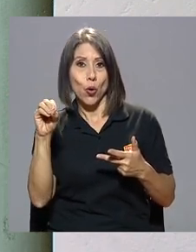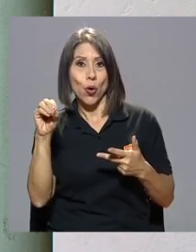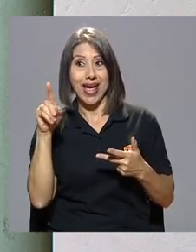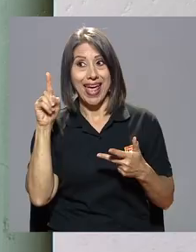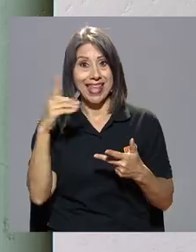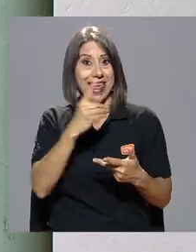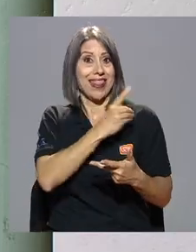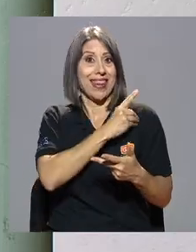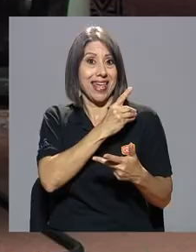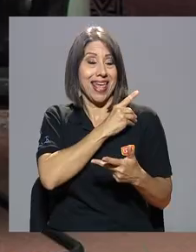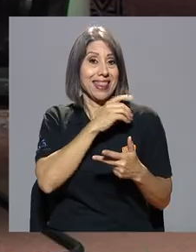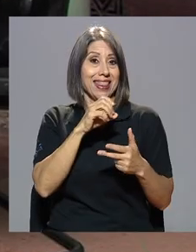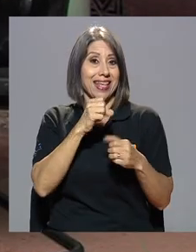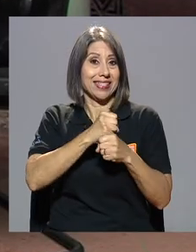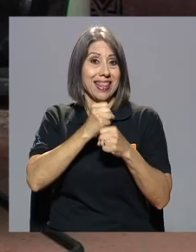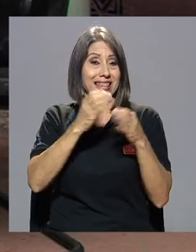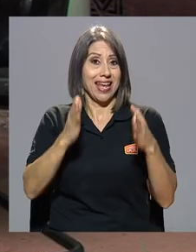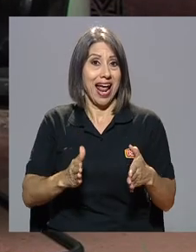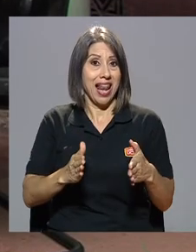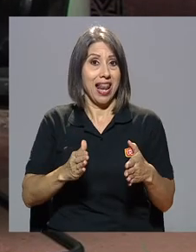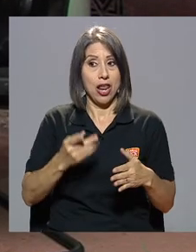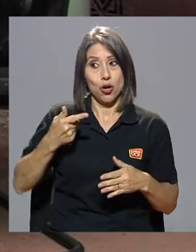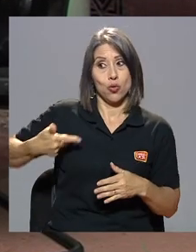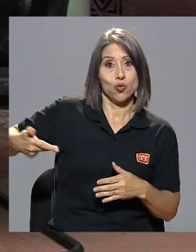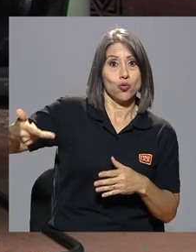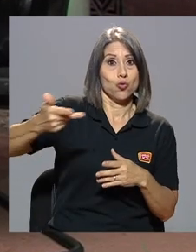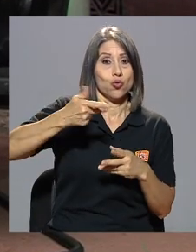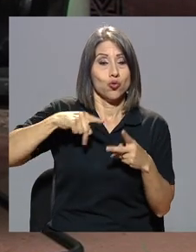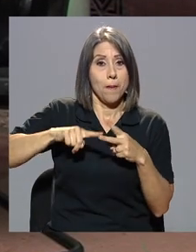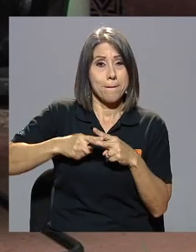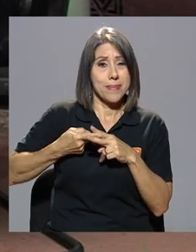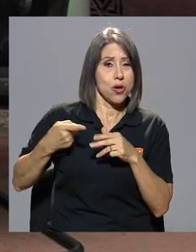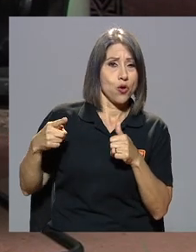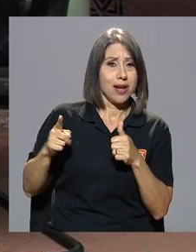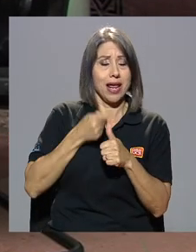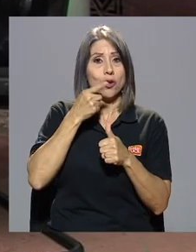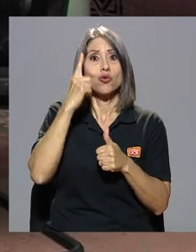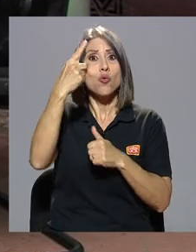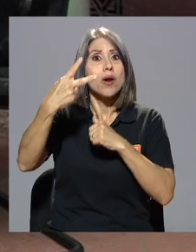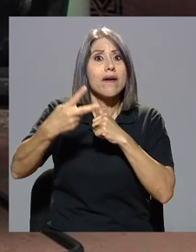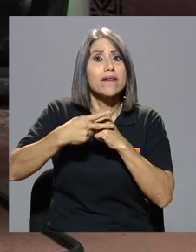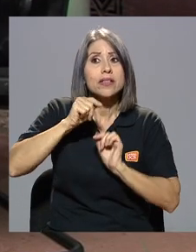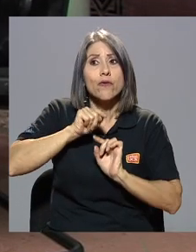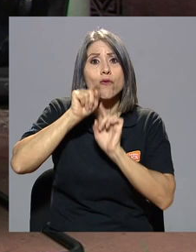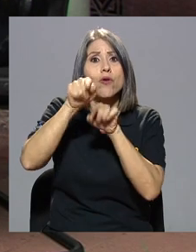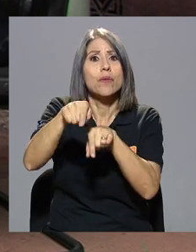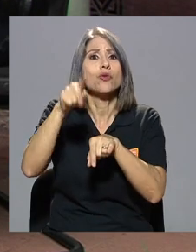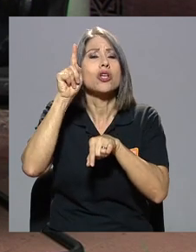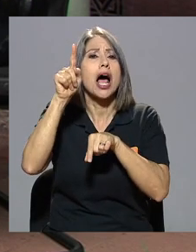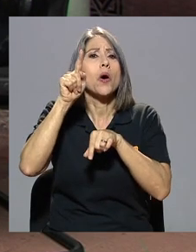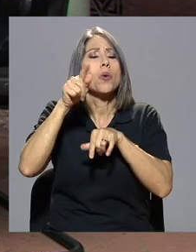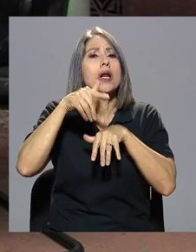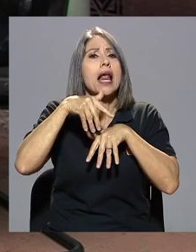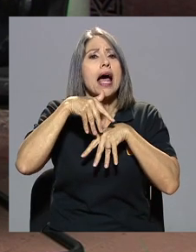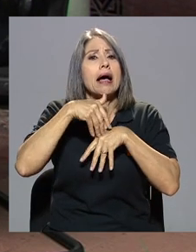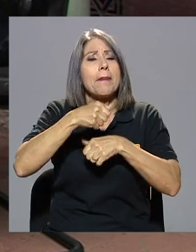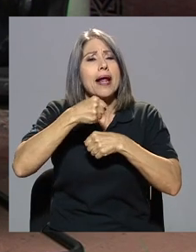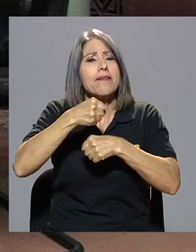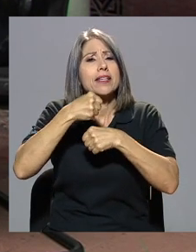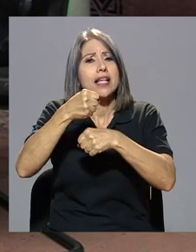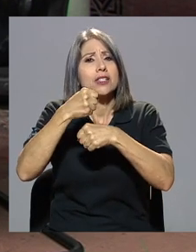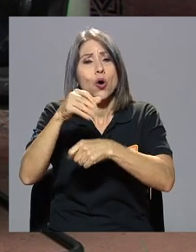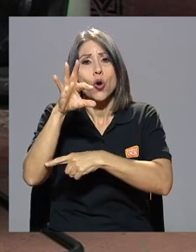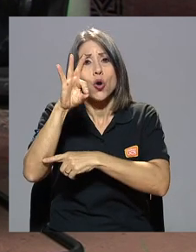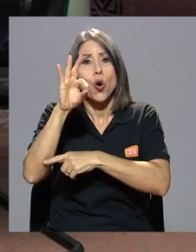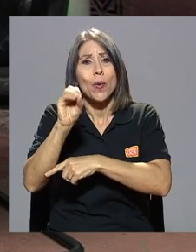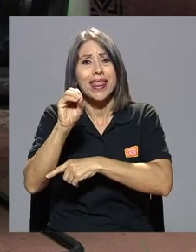Éramos pioneros. Una vez participamos en una manifestación donde como 90 niños del partido